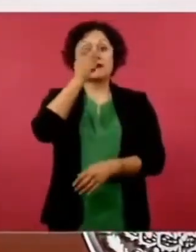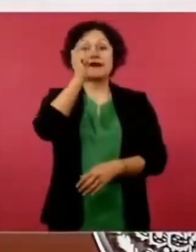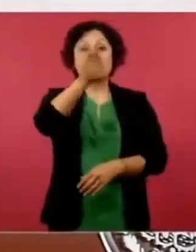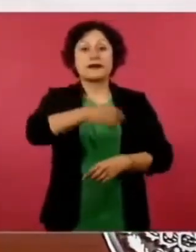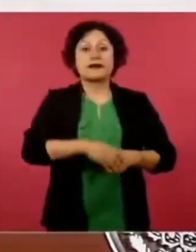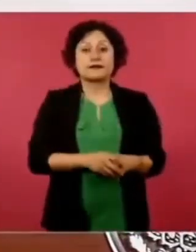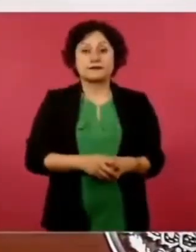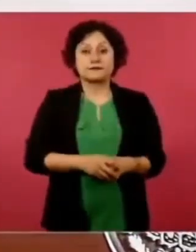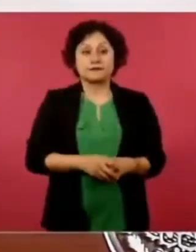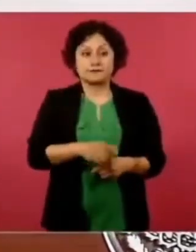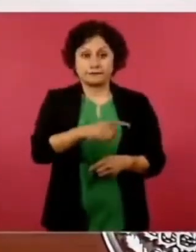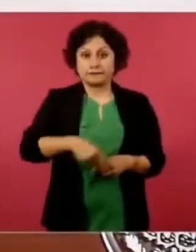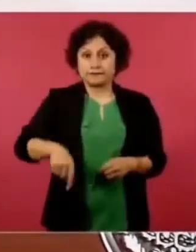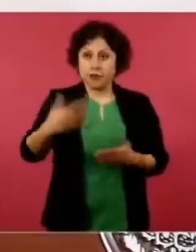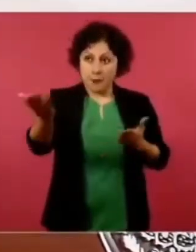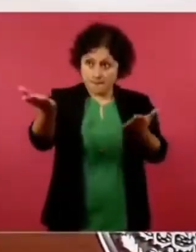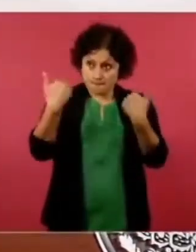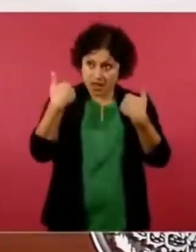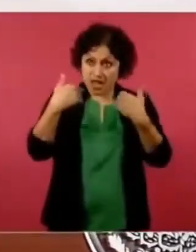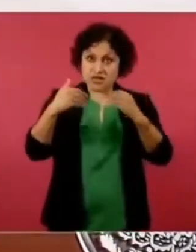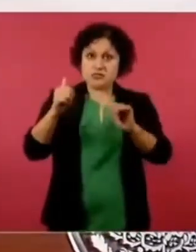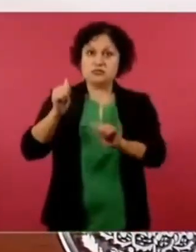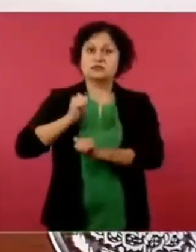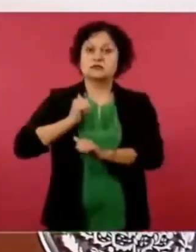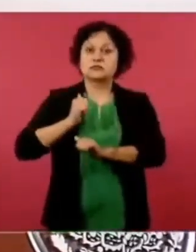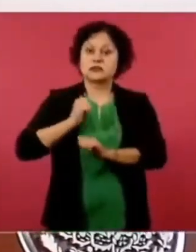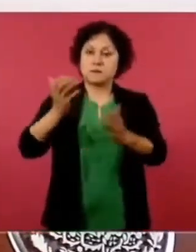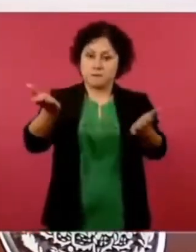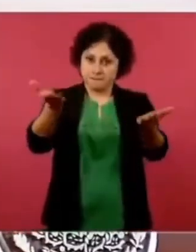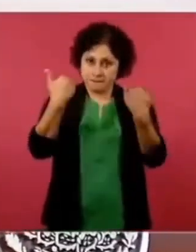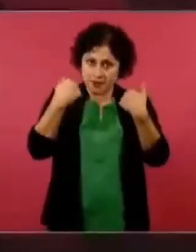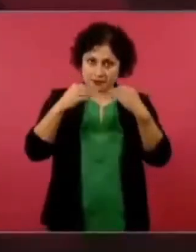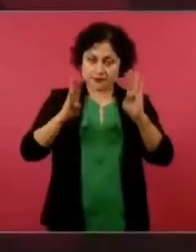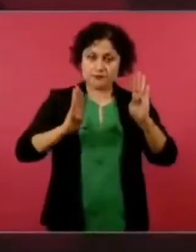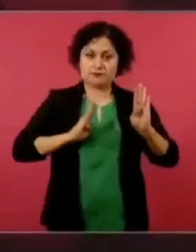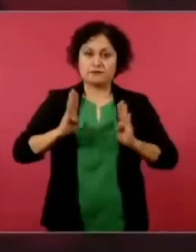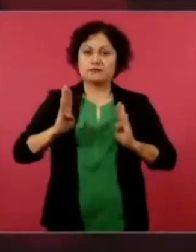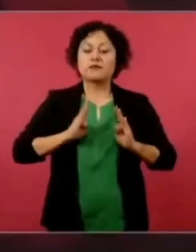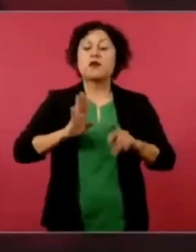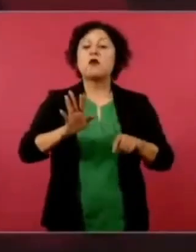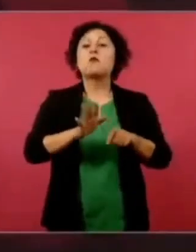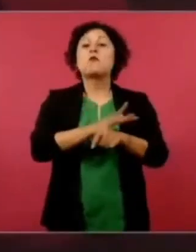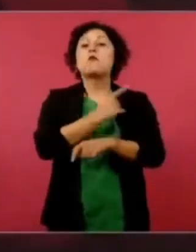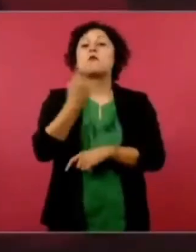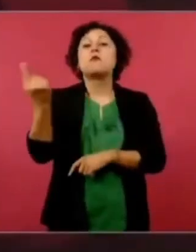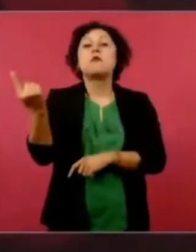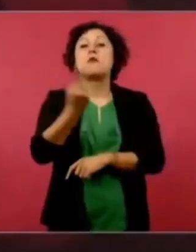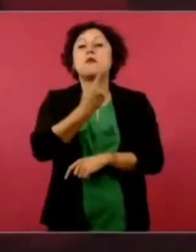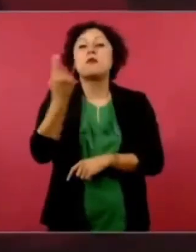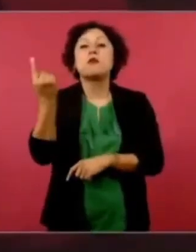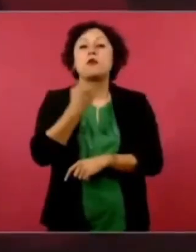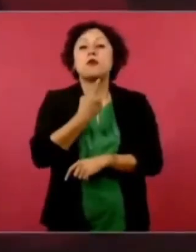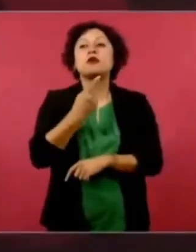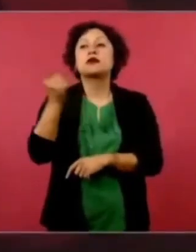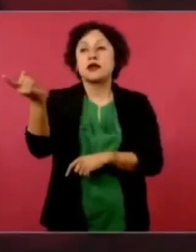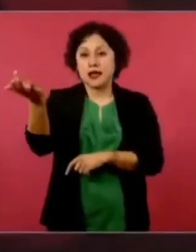porque si salía el Ejército se iban a encontrar los cuerpos.